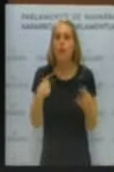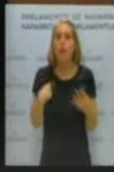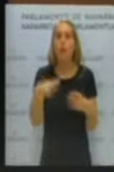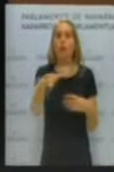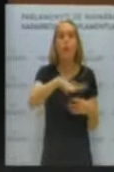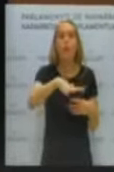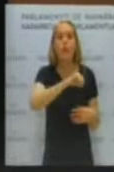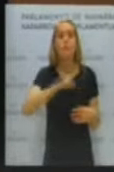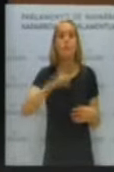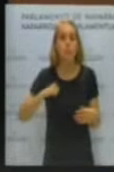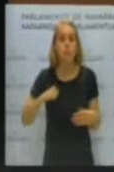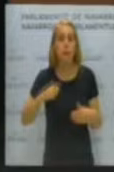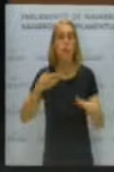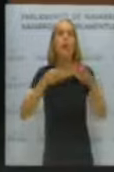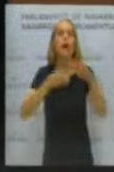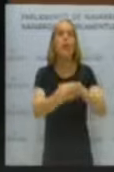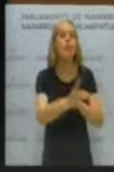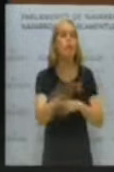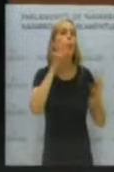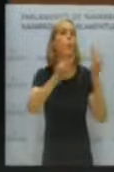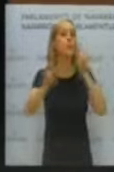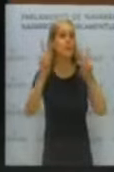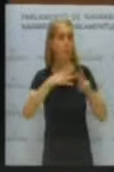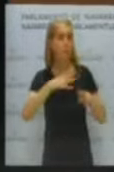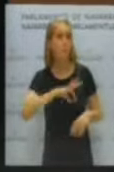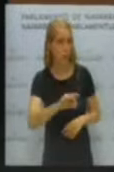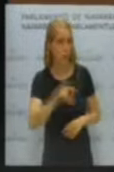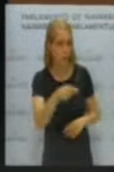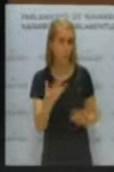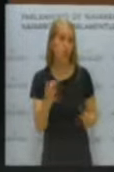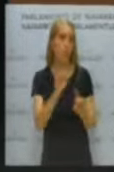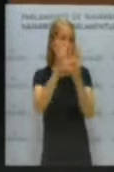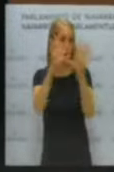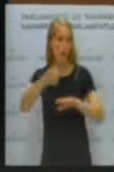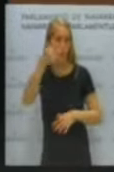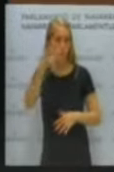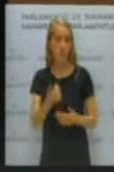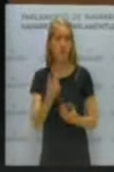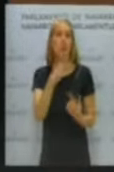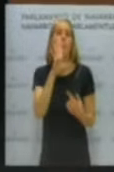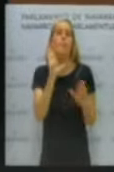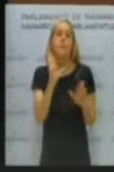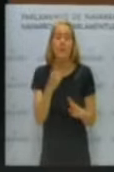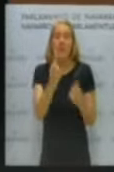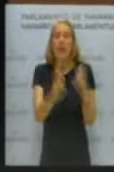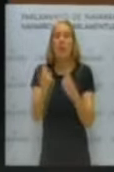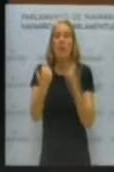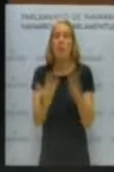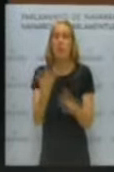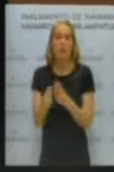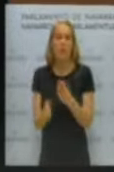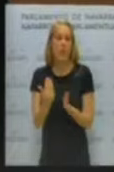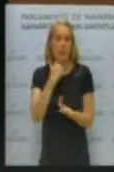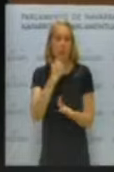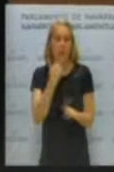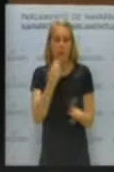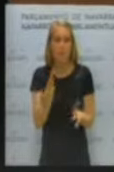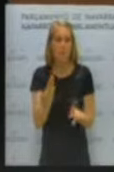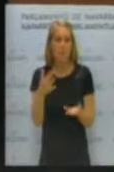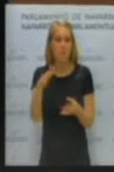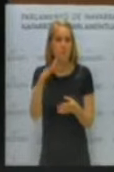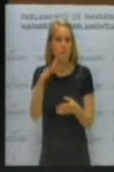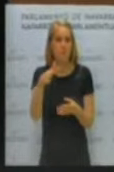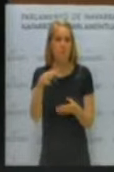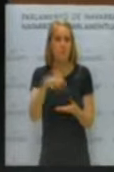con acceso visible. Sin embargo, aún así, quedan varias lagunas en las que el derecho a la